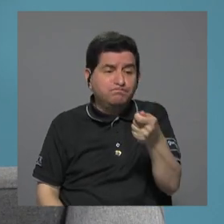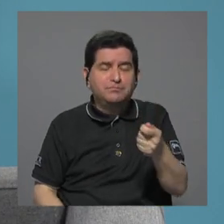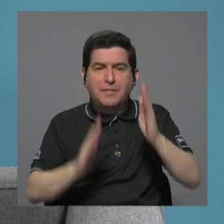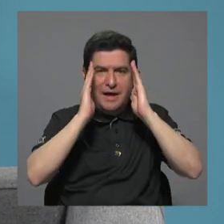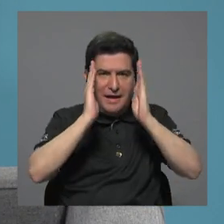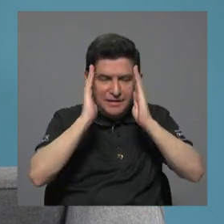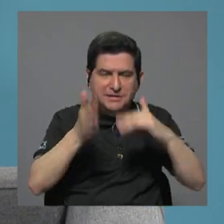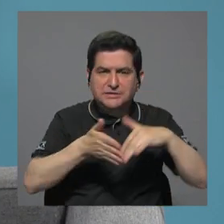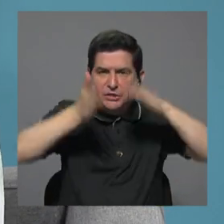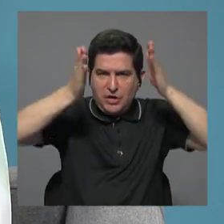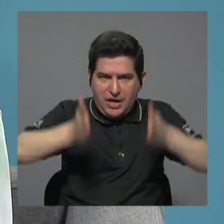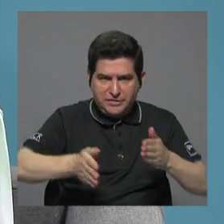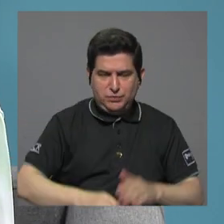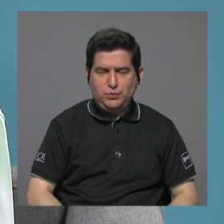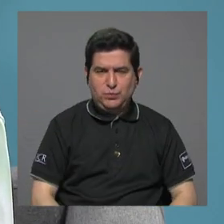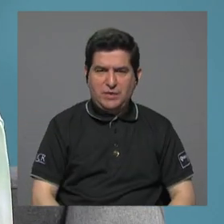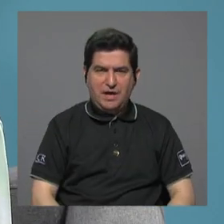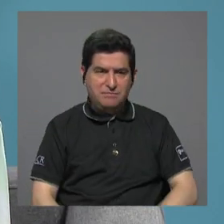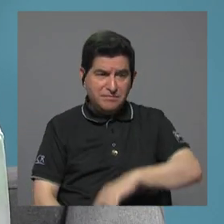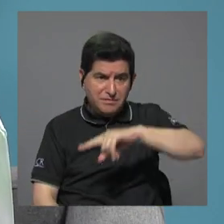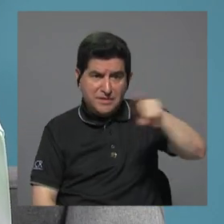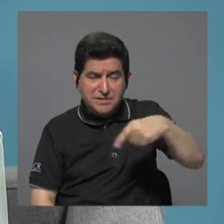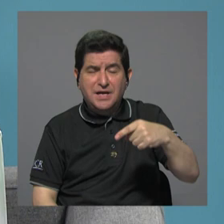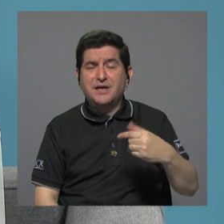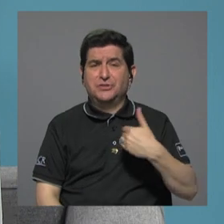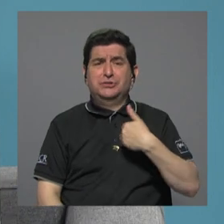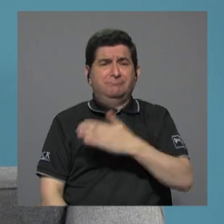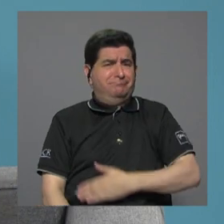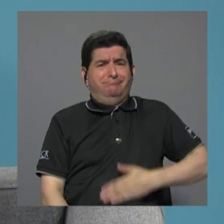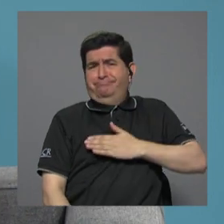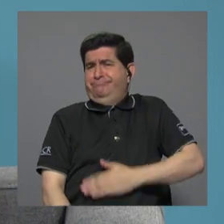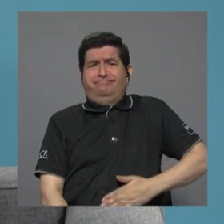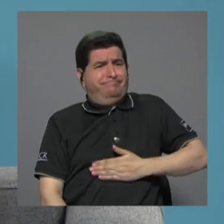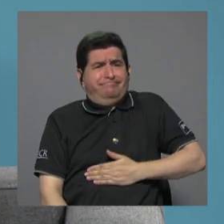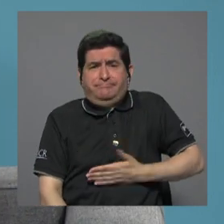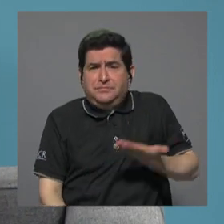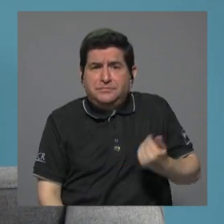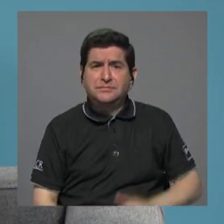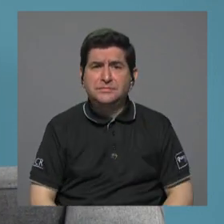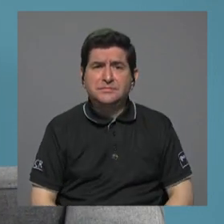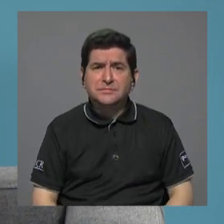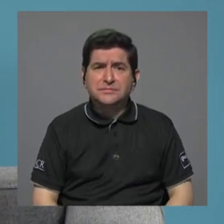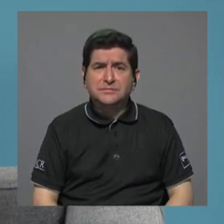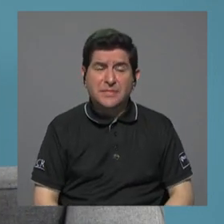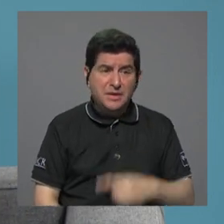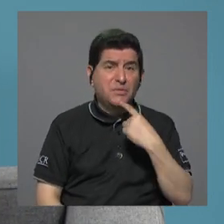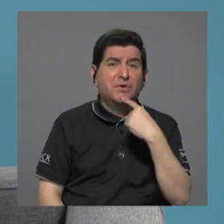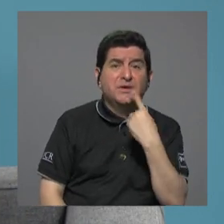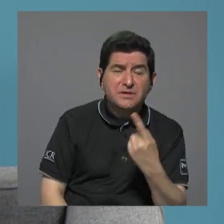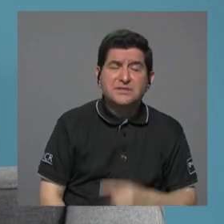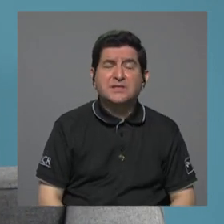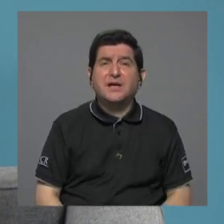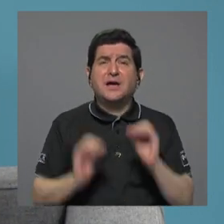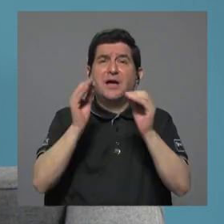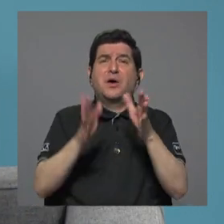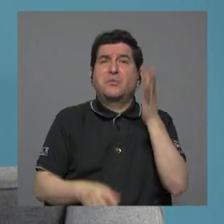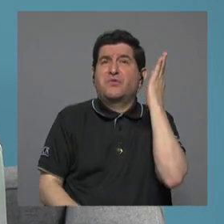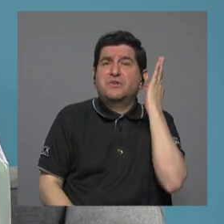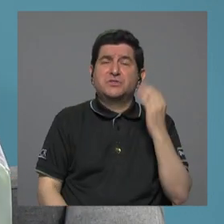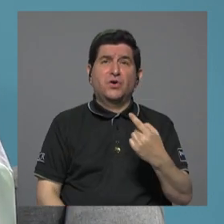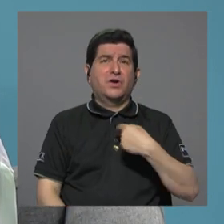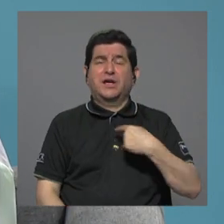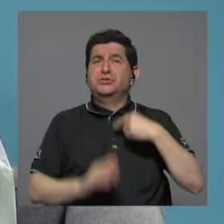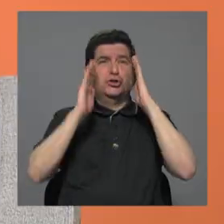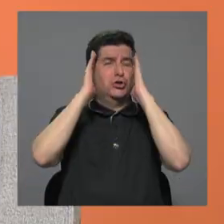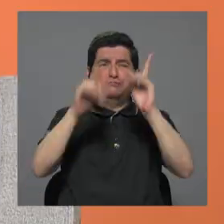atención de estudiantes que llegan con hambre, llegan con hambre y les dicen, maestra, no puedo